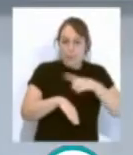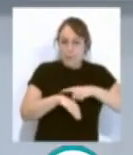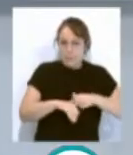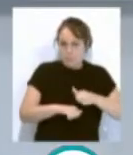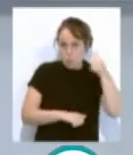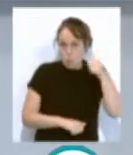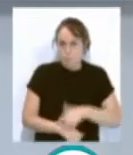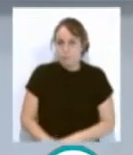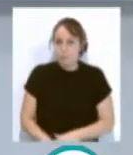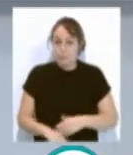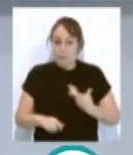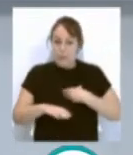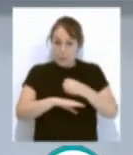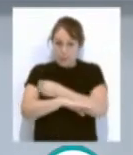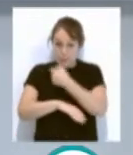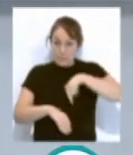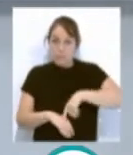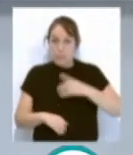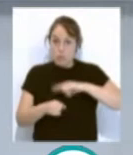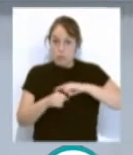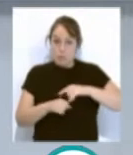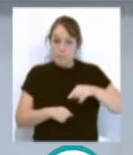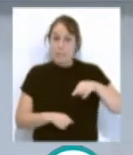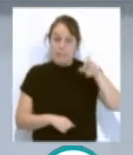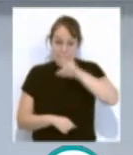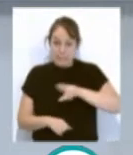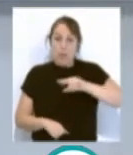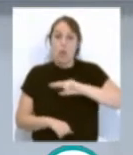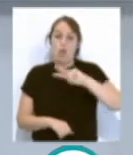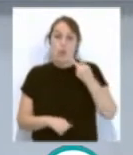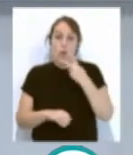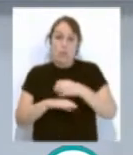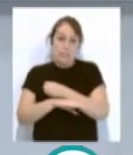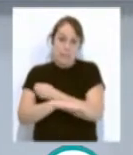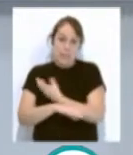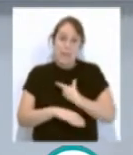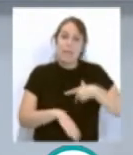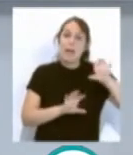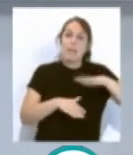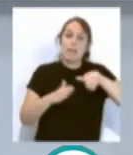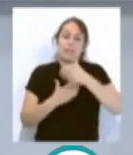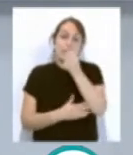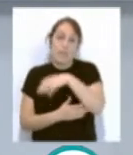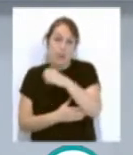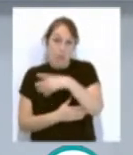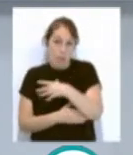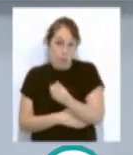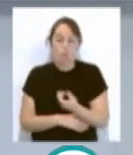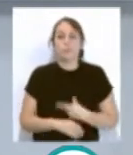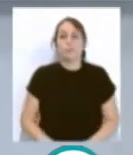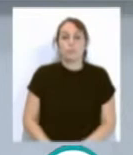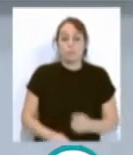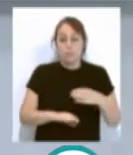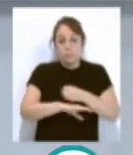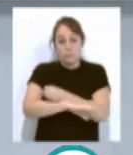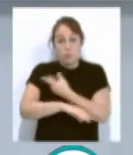Y Renfe recupera desde este lunes dos servicios de cercanías entre Cádiz y la estación de San Fernando Bahía Sur. Los trenes salen